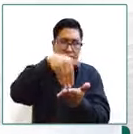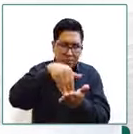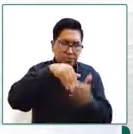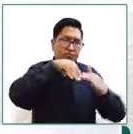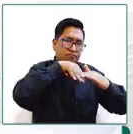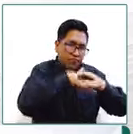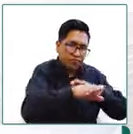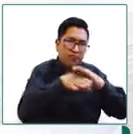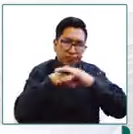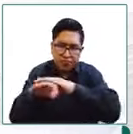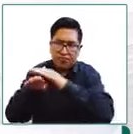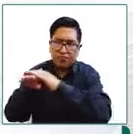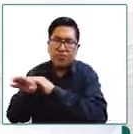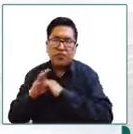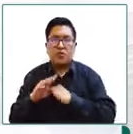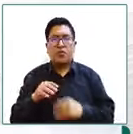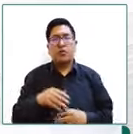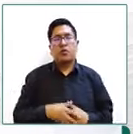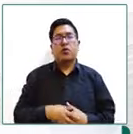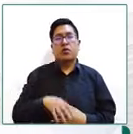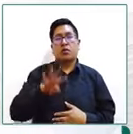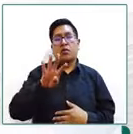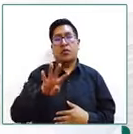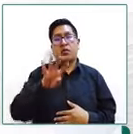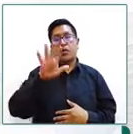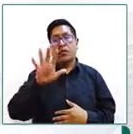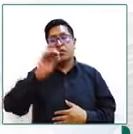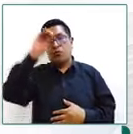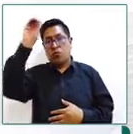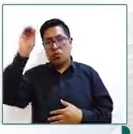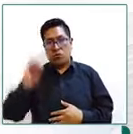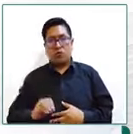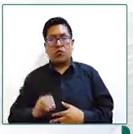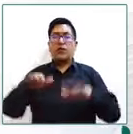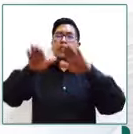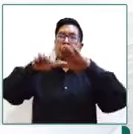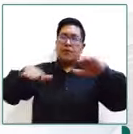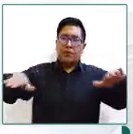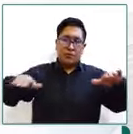el 46% de las niñas niños y adolescentes